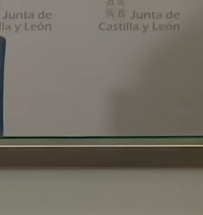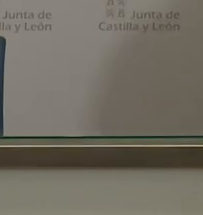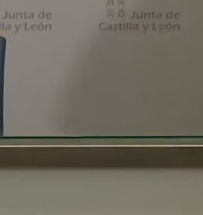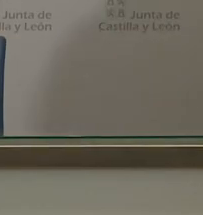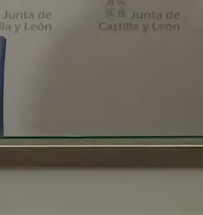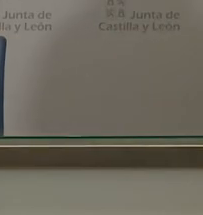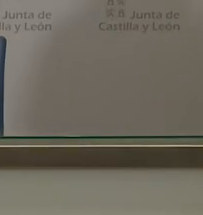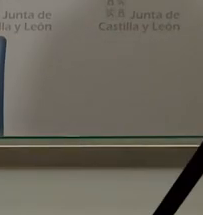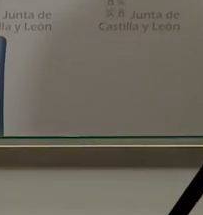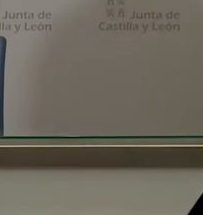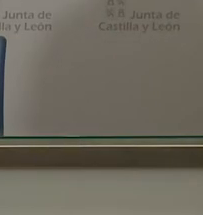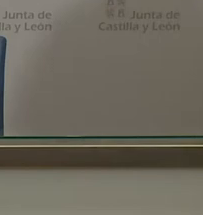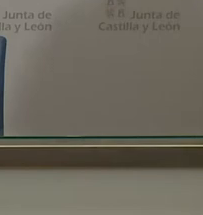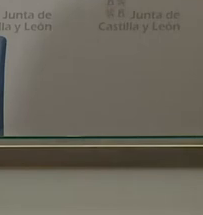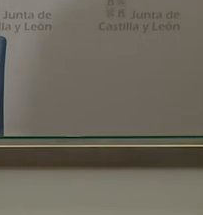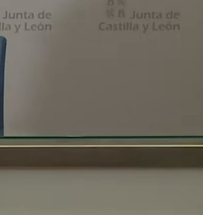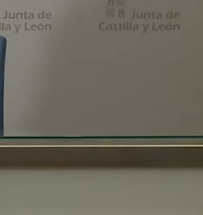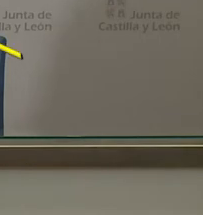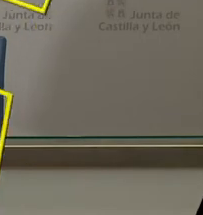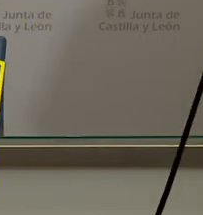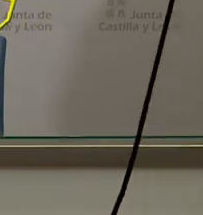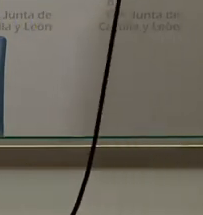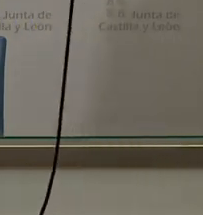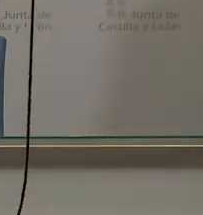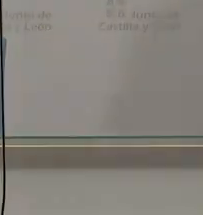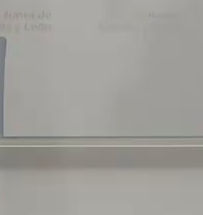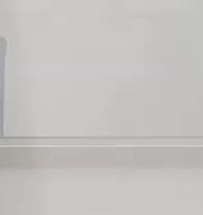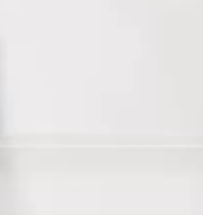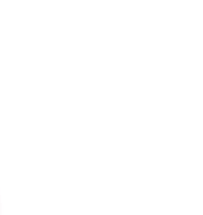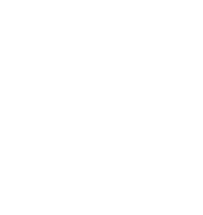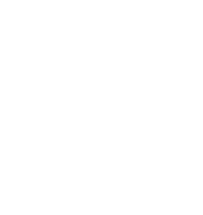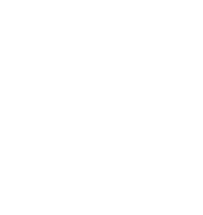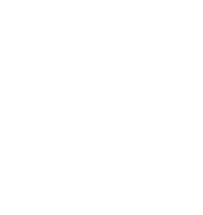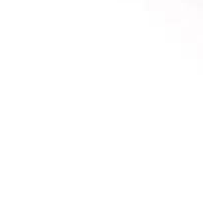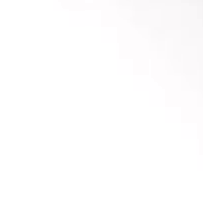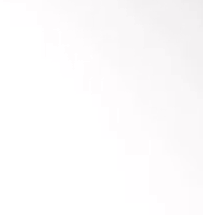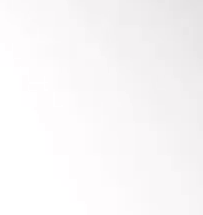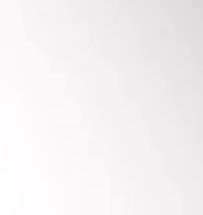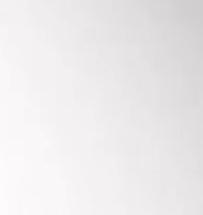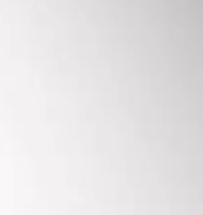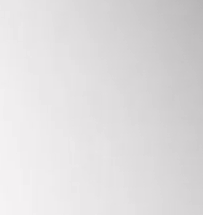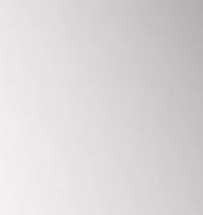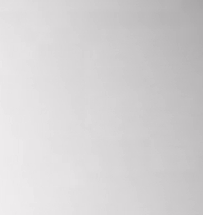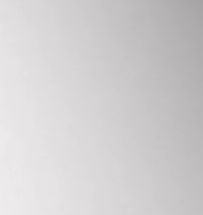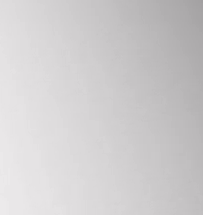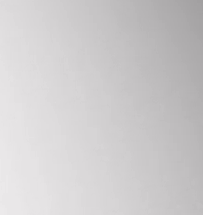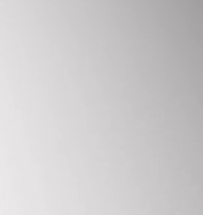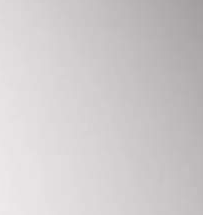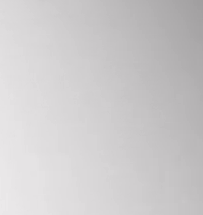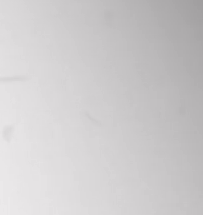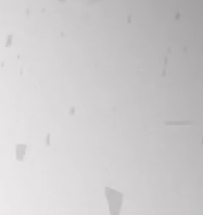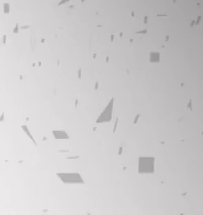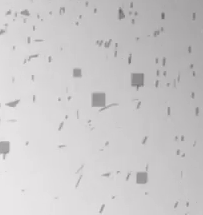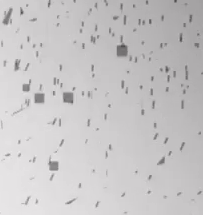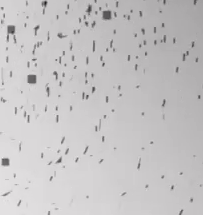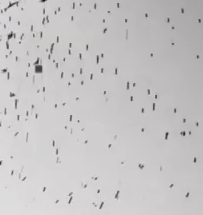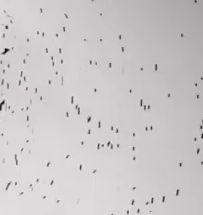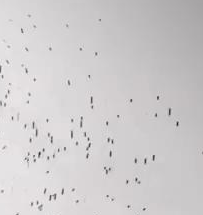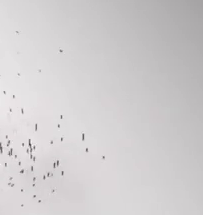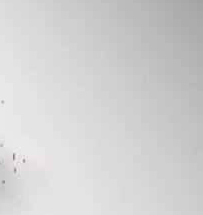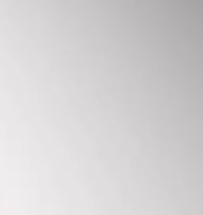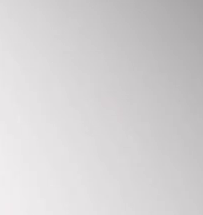martes